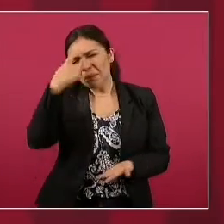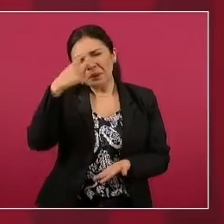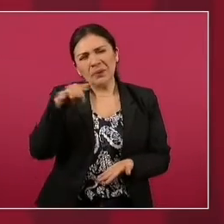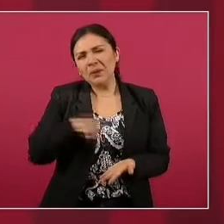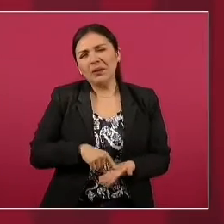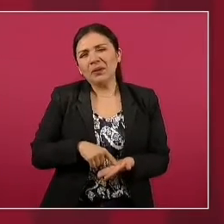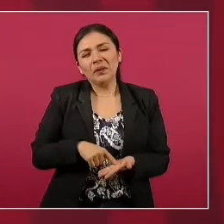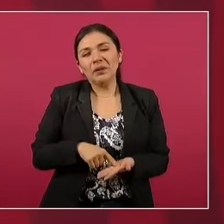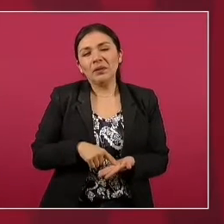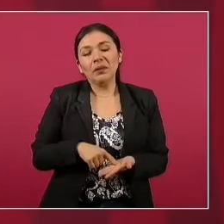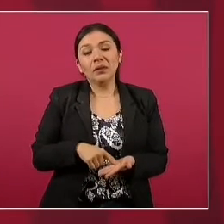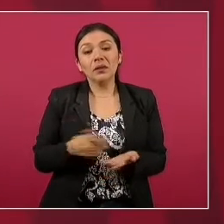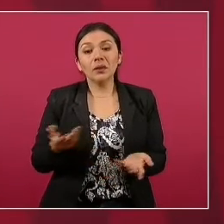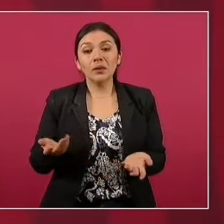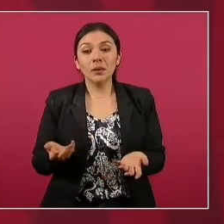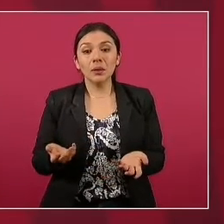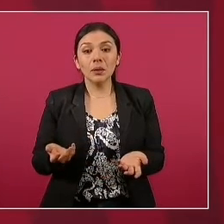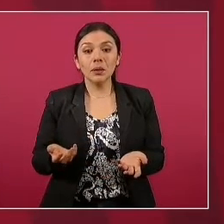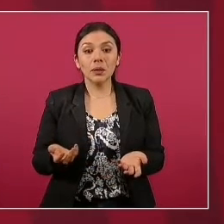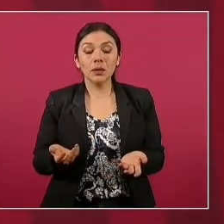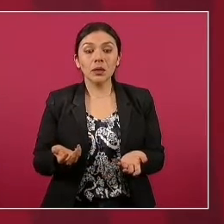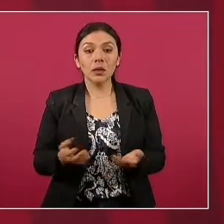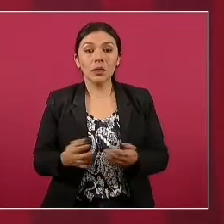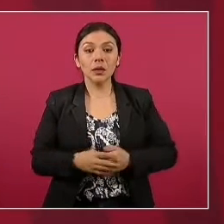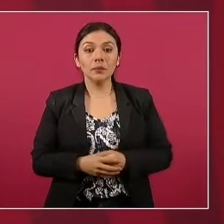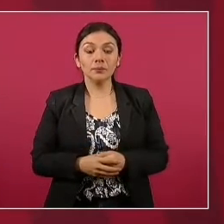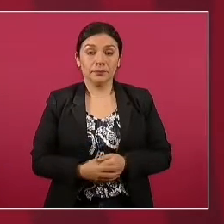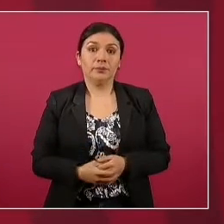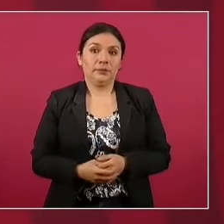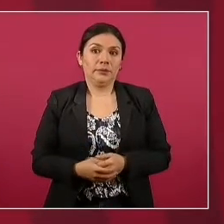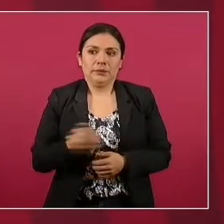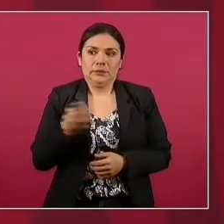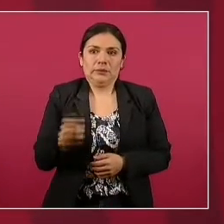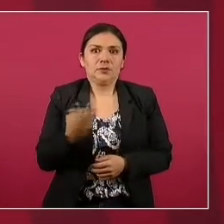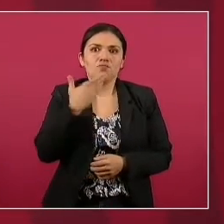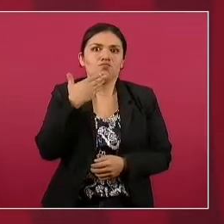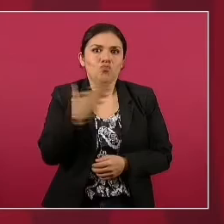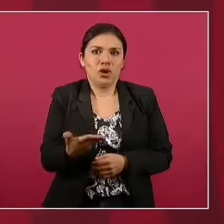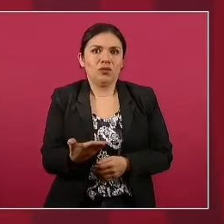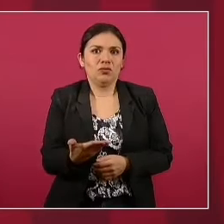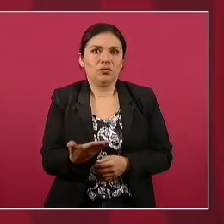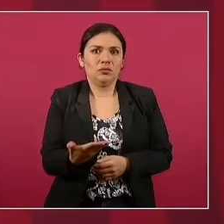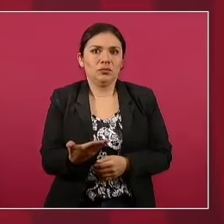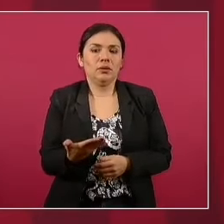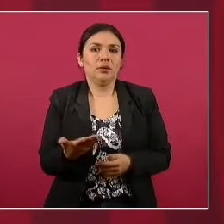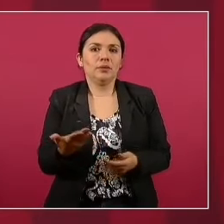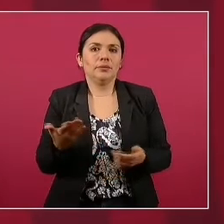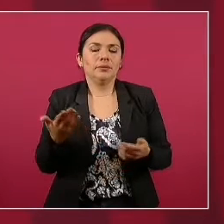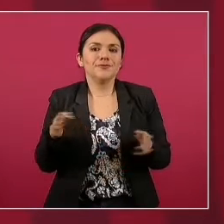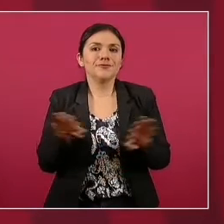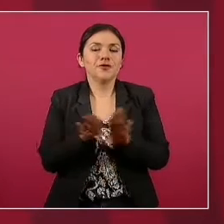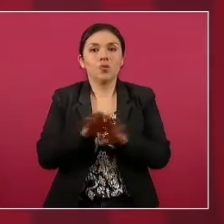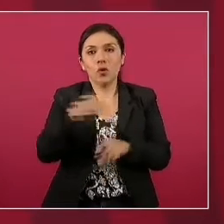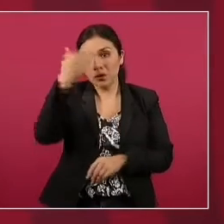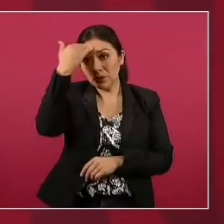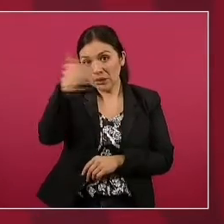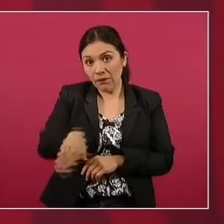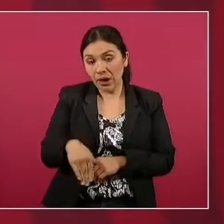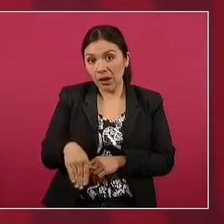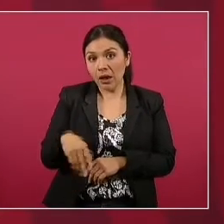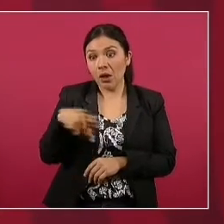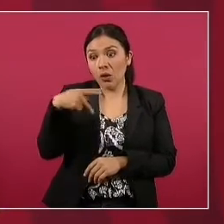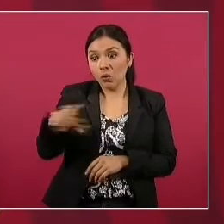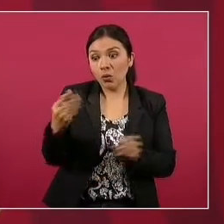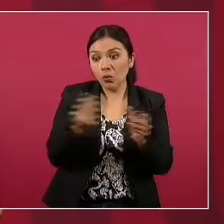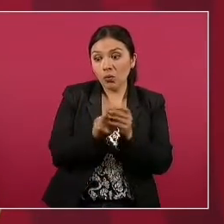es bueno saber que el periodismo